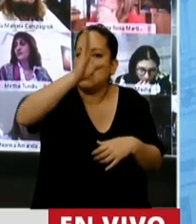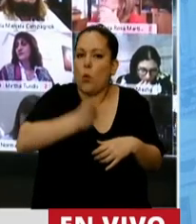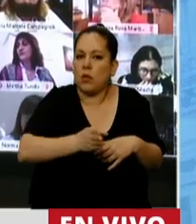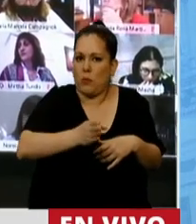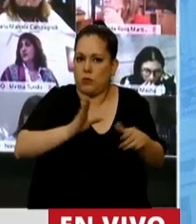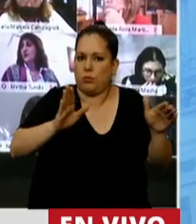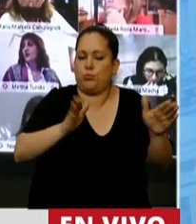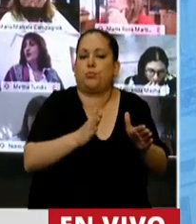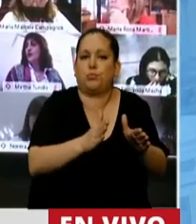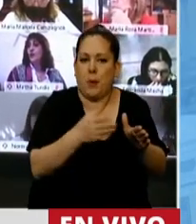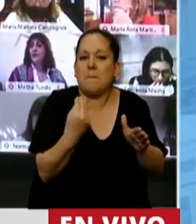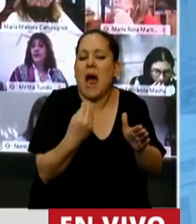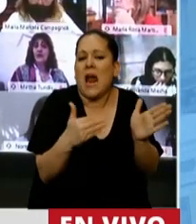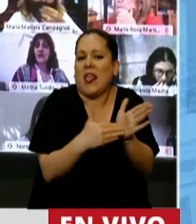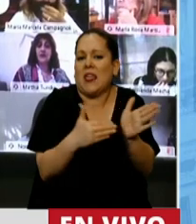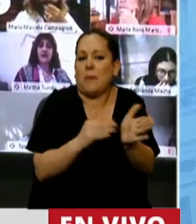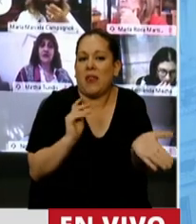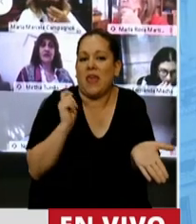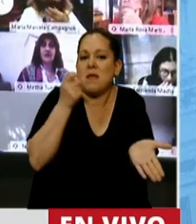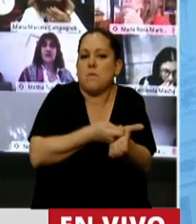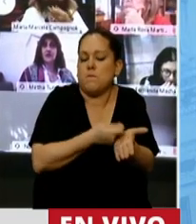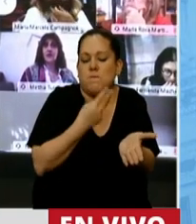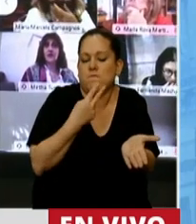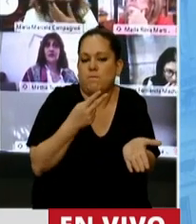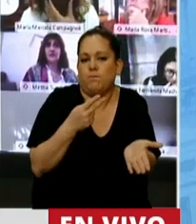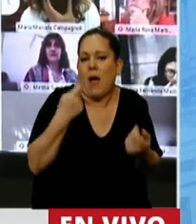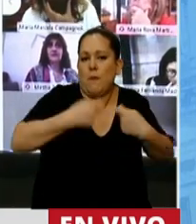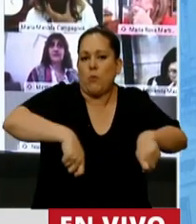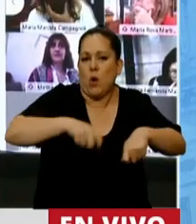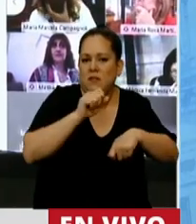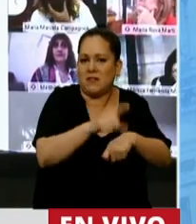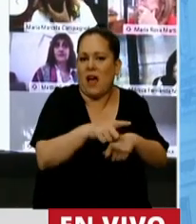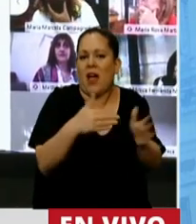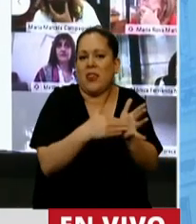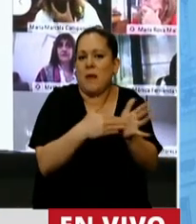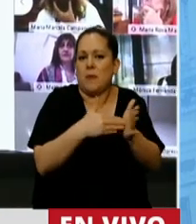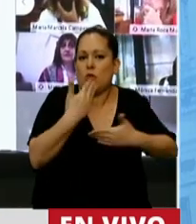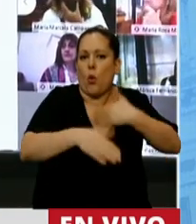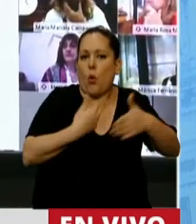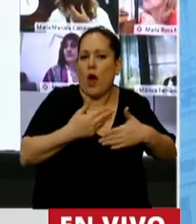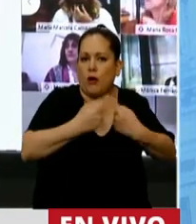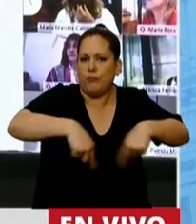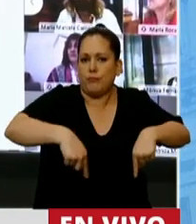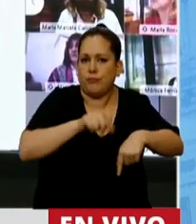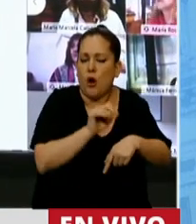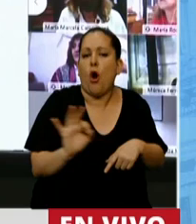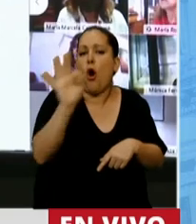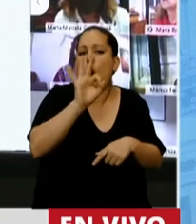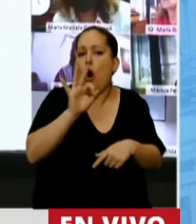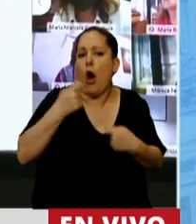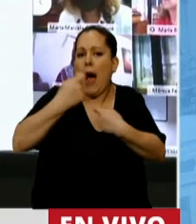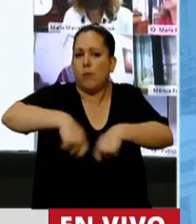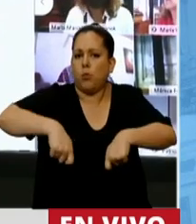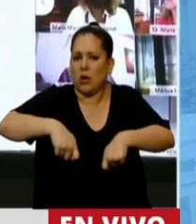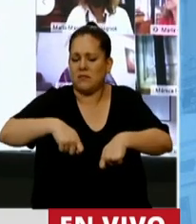% para el caso de apuesta en que intervengan sujetos vinculados a la explotación de juego de azar, y o apuesta que tengan